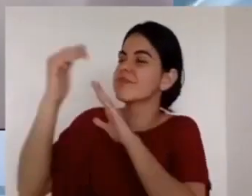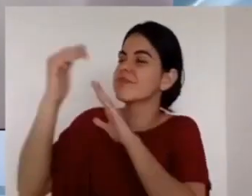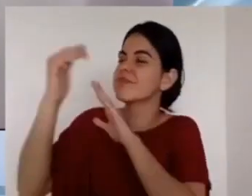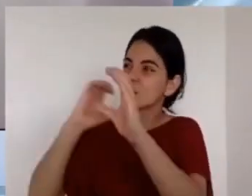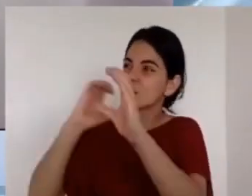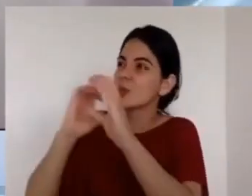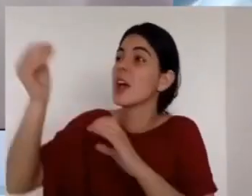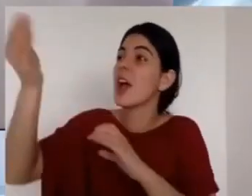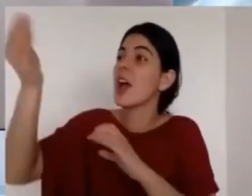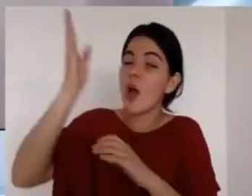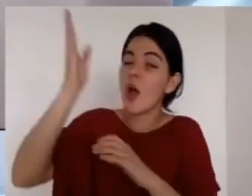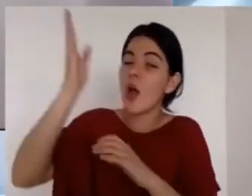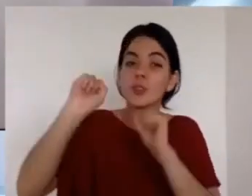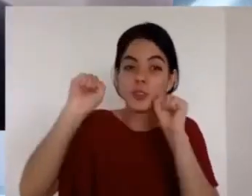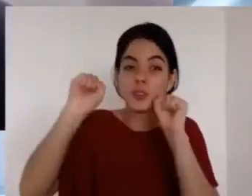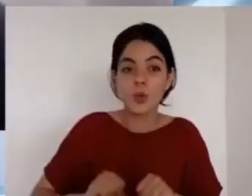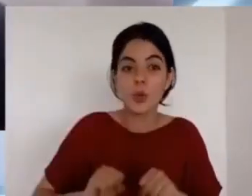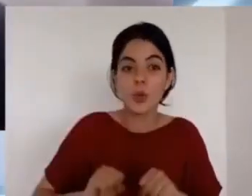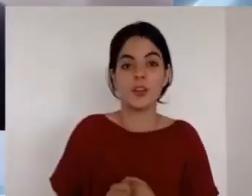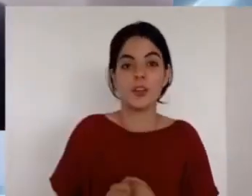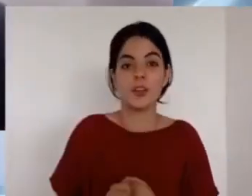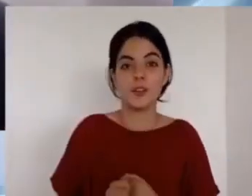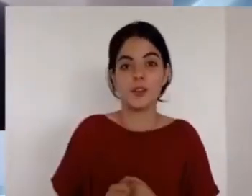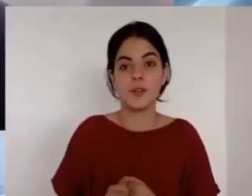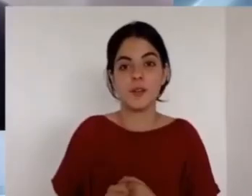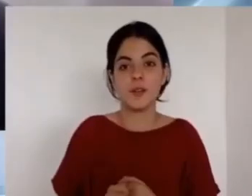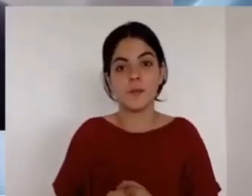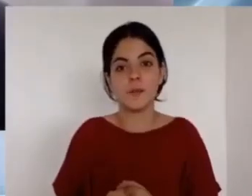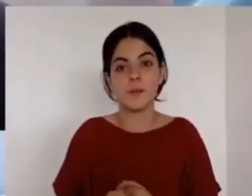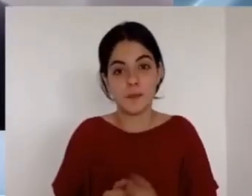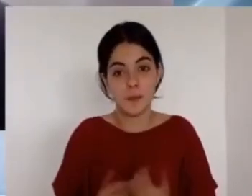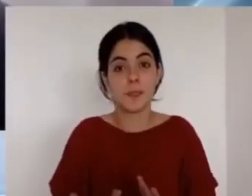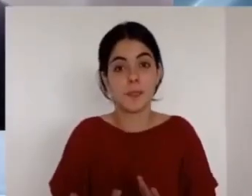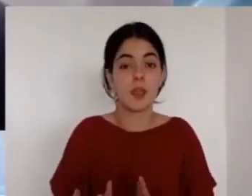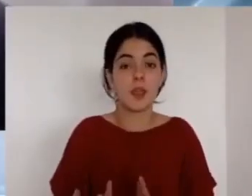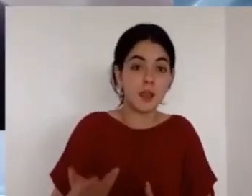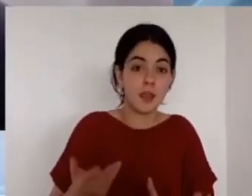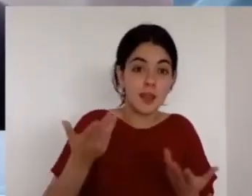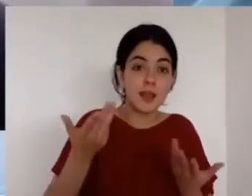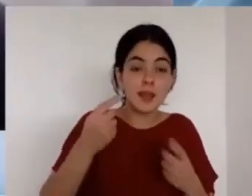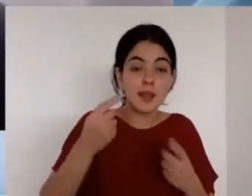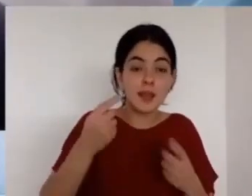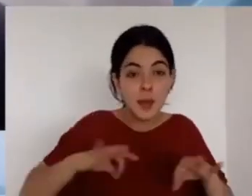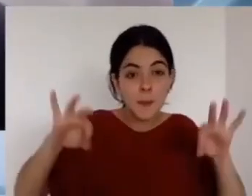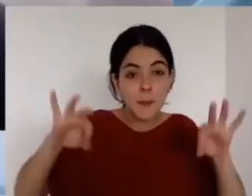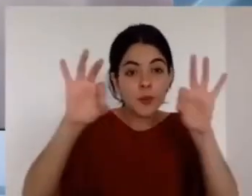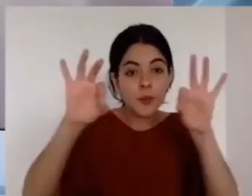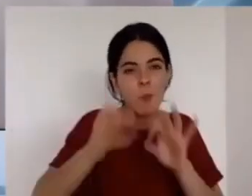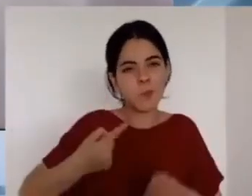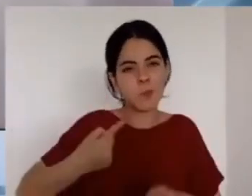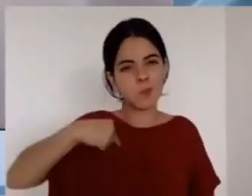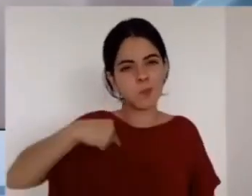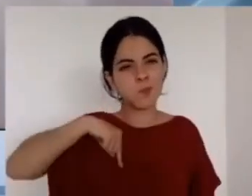nosotros podemos cambiar de manera de actuar y de manera de pensar